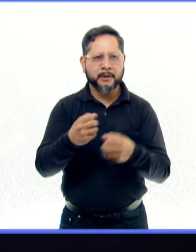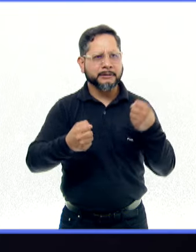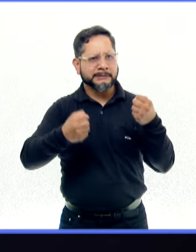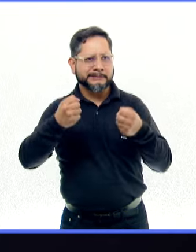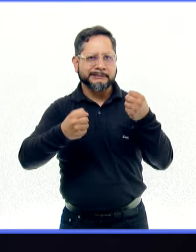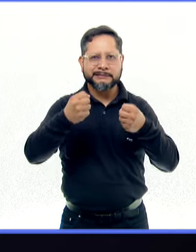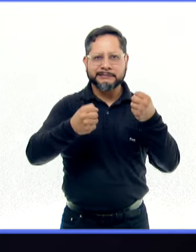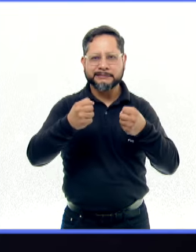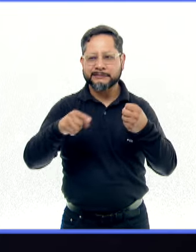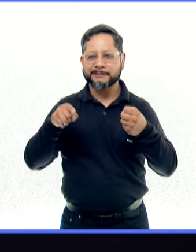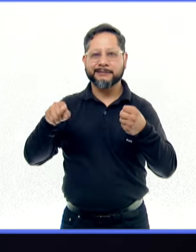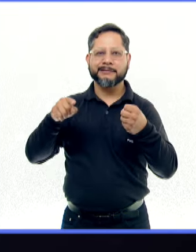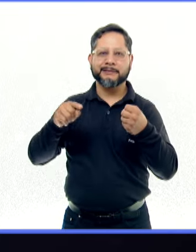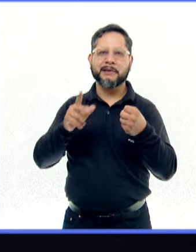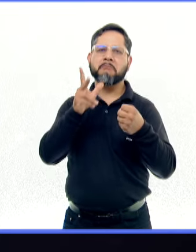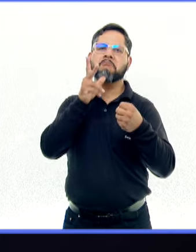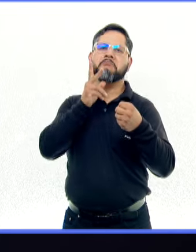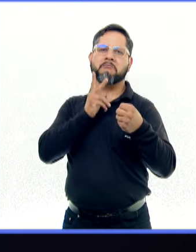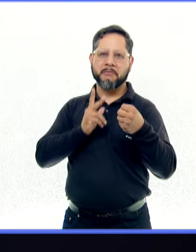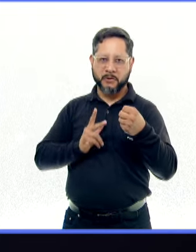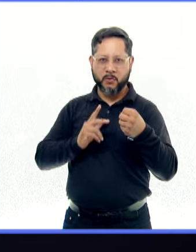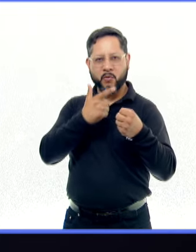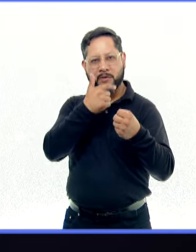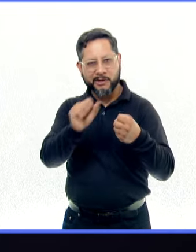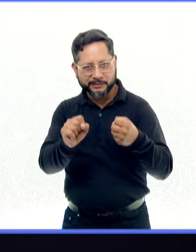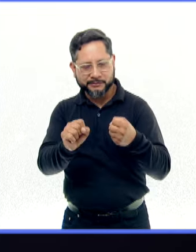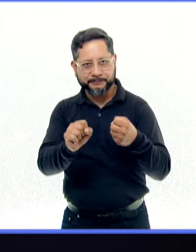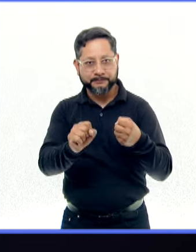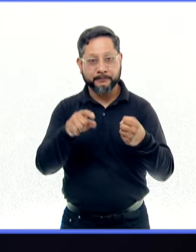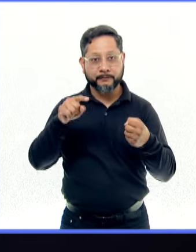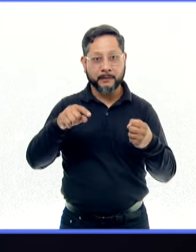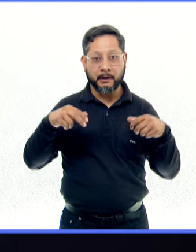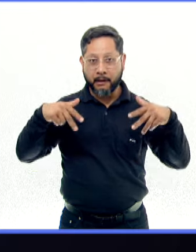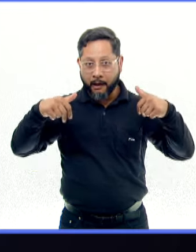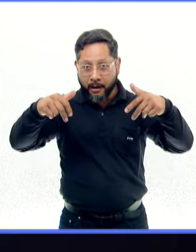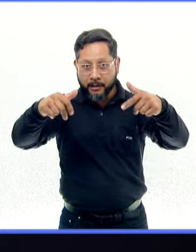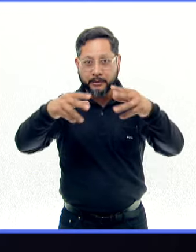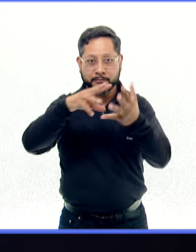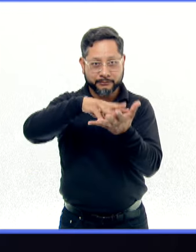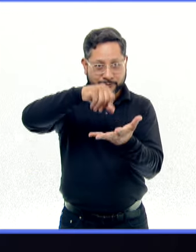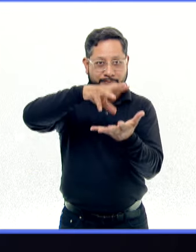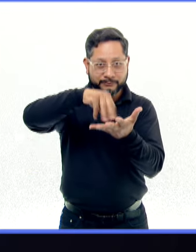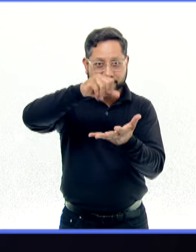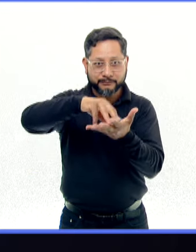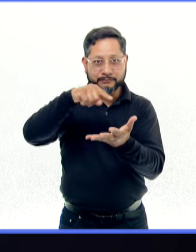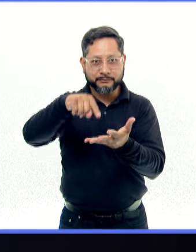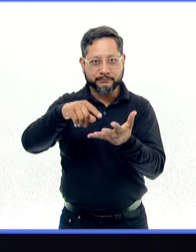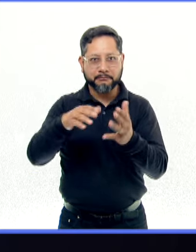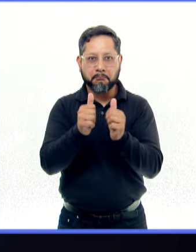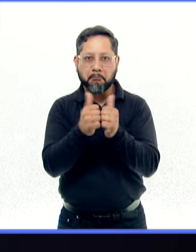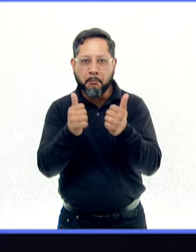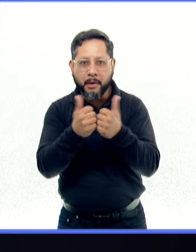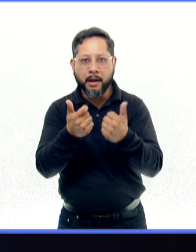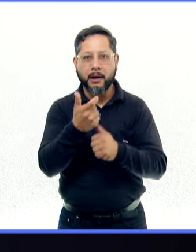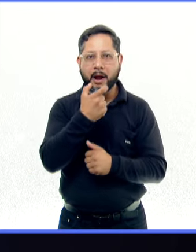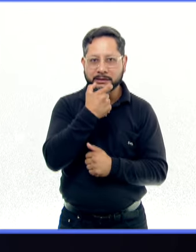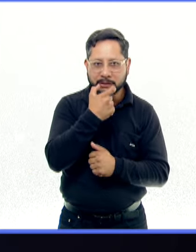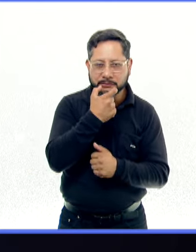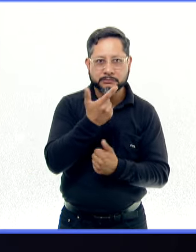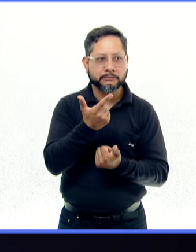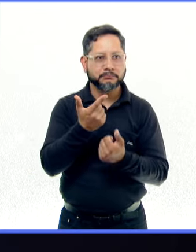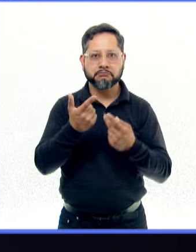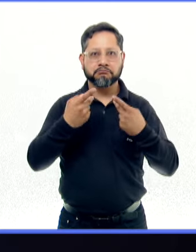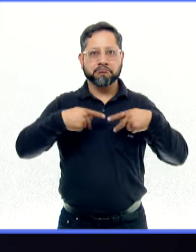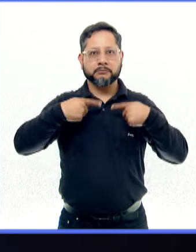depender de energías fósiles como el gas y el petróleo. La harina de maíz se utiliza ampliamente en la elaboración de panes y galletas para